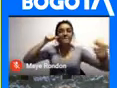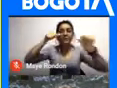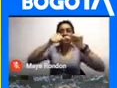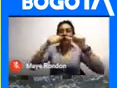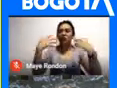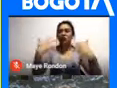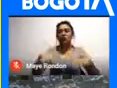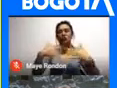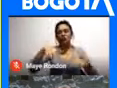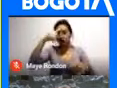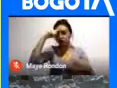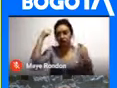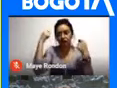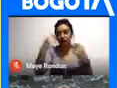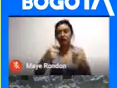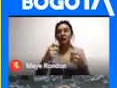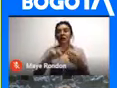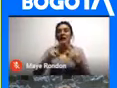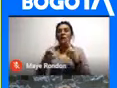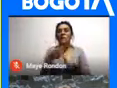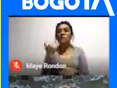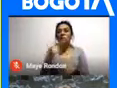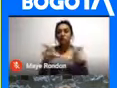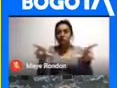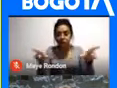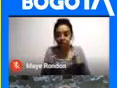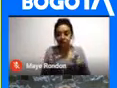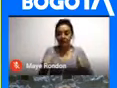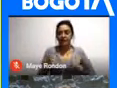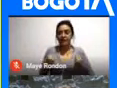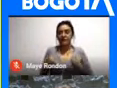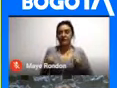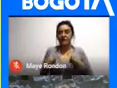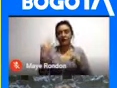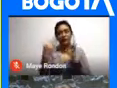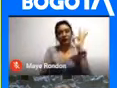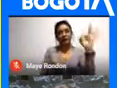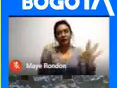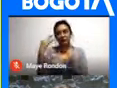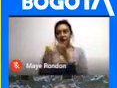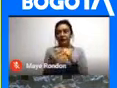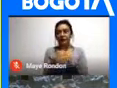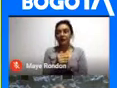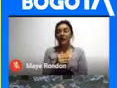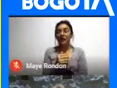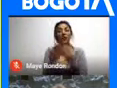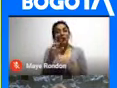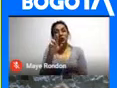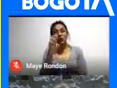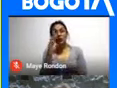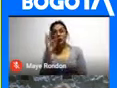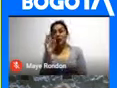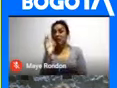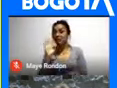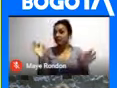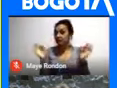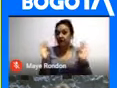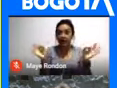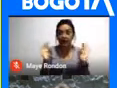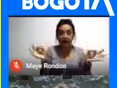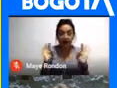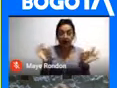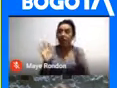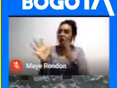grande Que guarda El sitio Donde vivimos Bueno Roberto Yo creo que sin más Preámbulos Como que